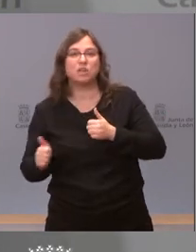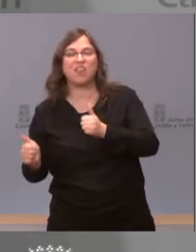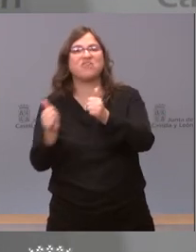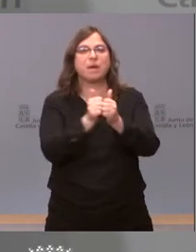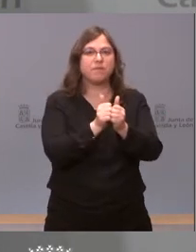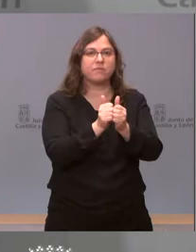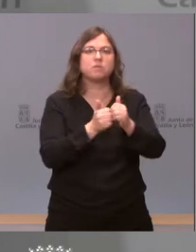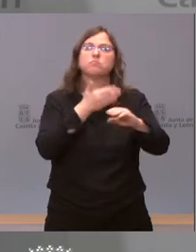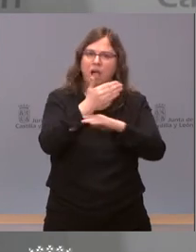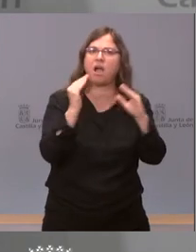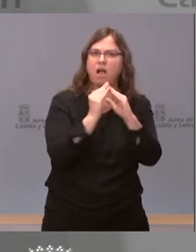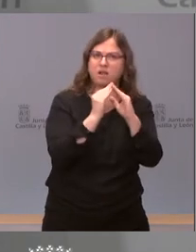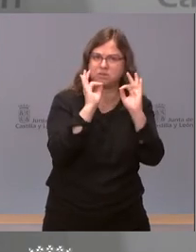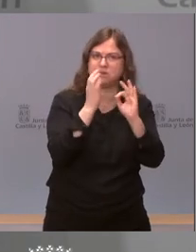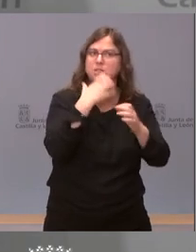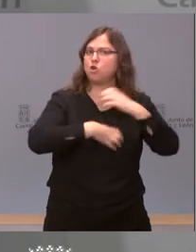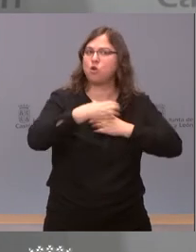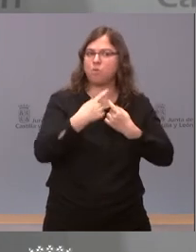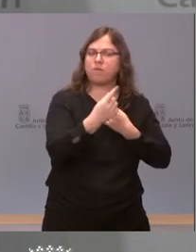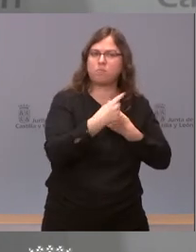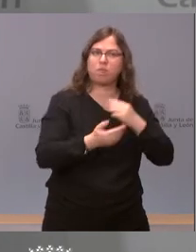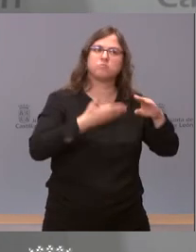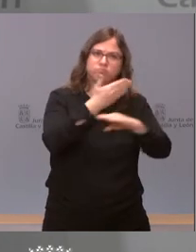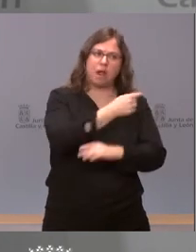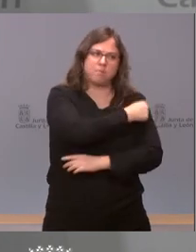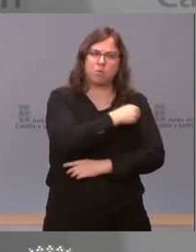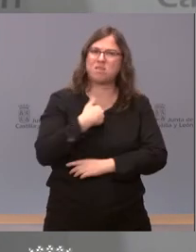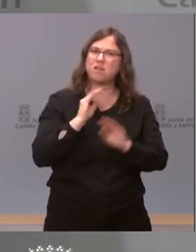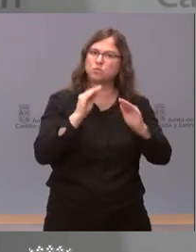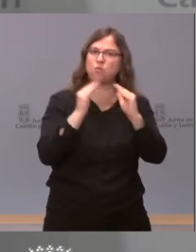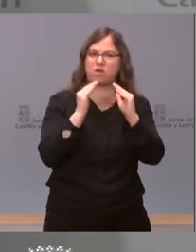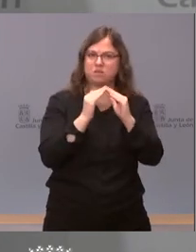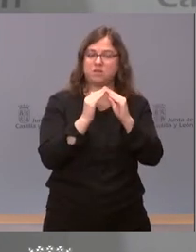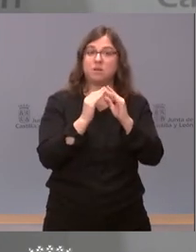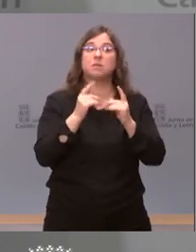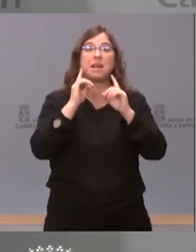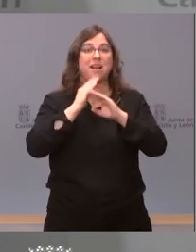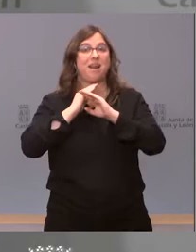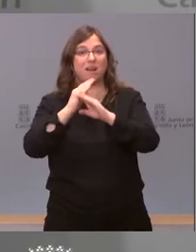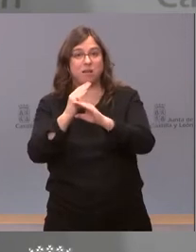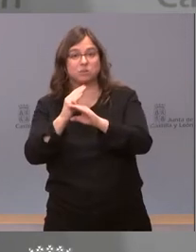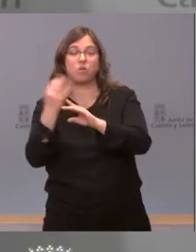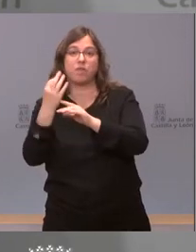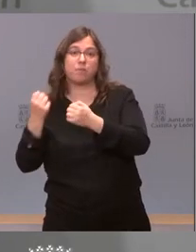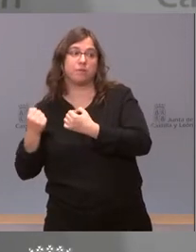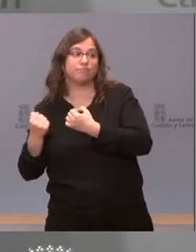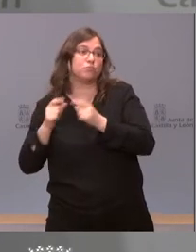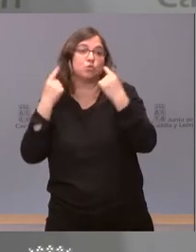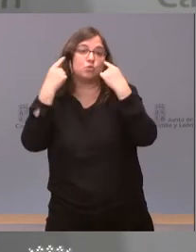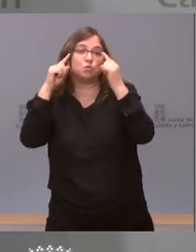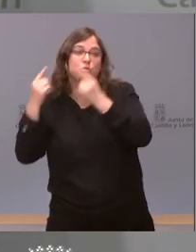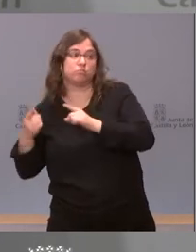en su domicilio y en el resto la gente se desplaza al centro por sus propios medios